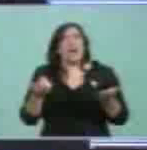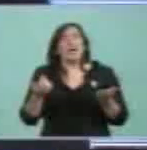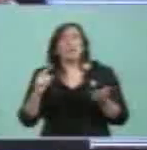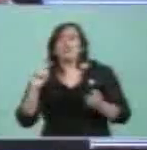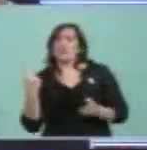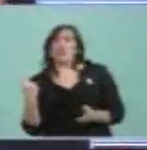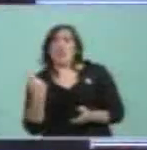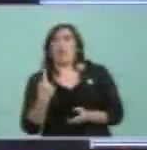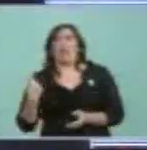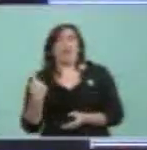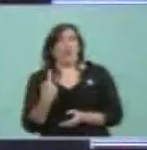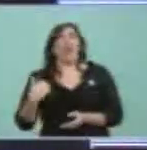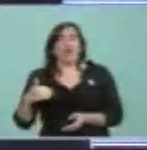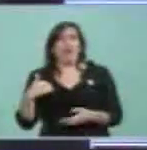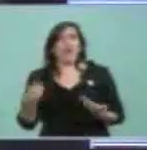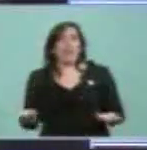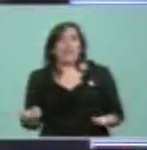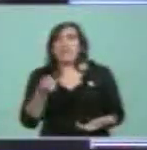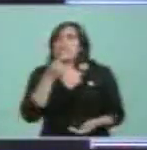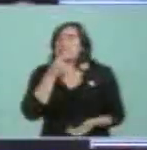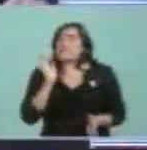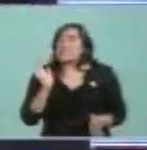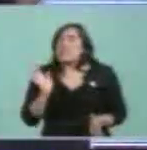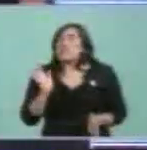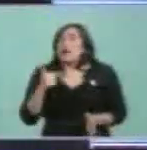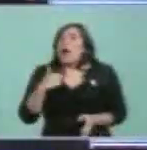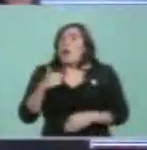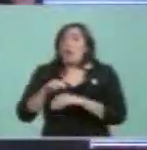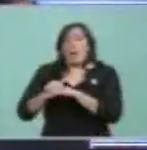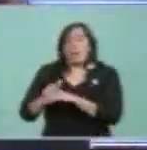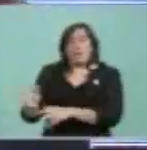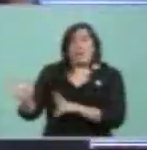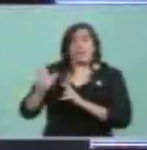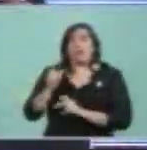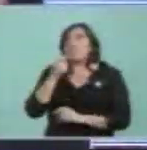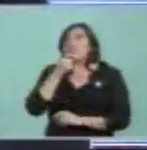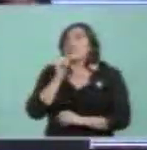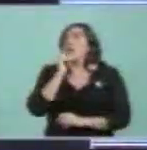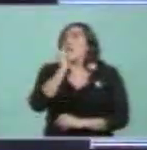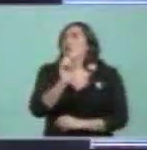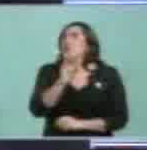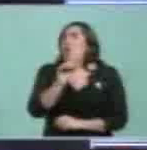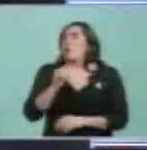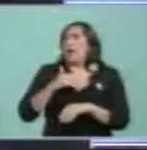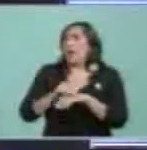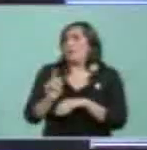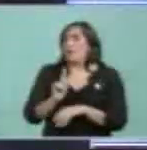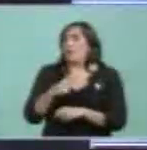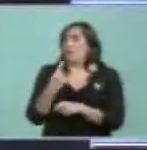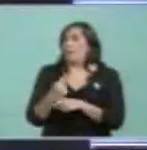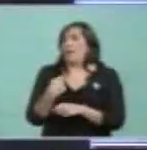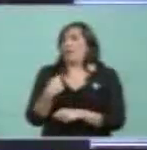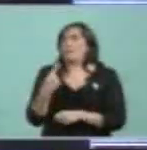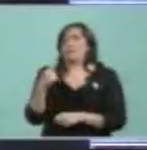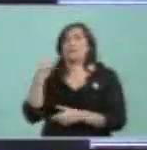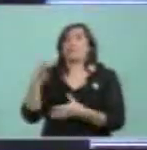que no voy a decir el nombre porque me va a matar si lo digo. Un amigo que me acuerdo porque la hija, una de las dos hijas, vive acá en Bariloche.